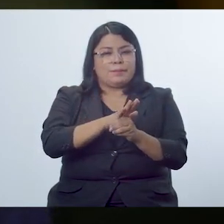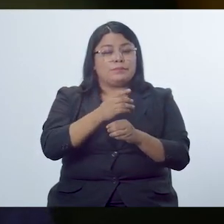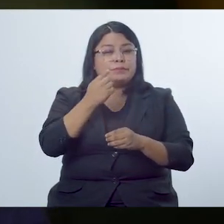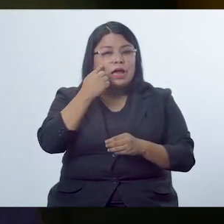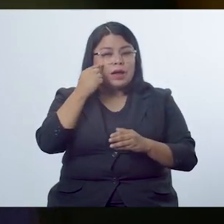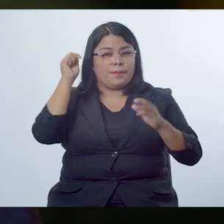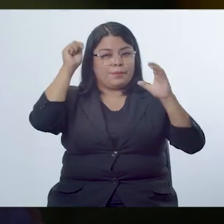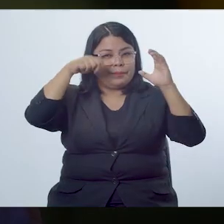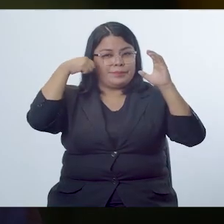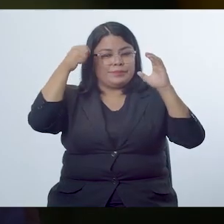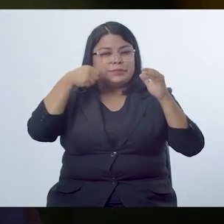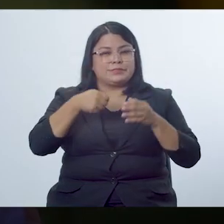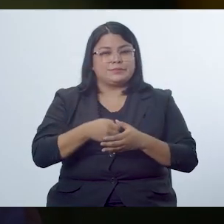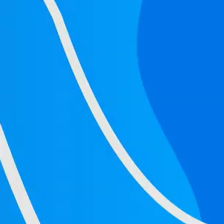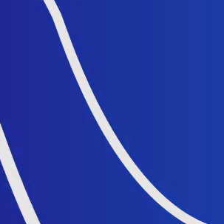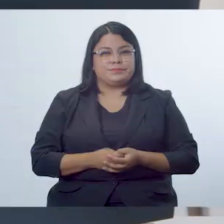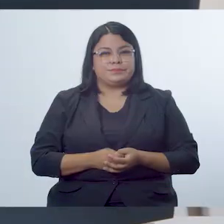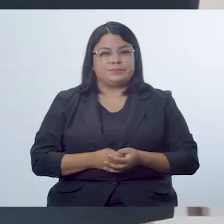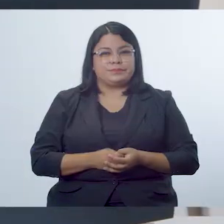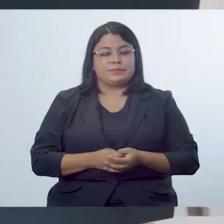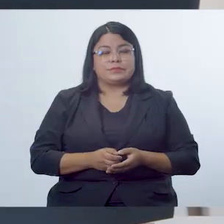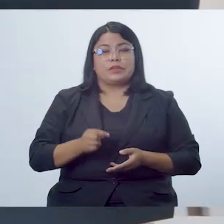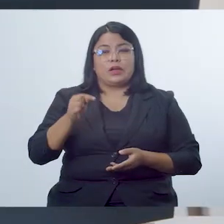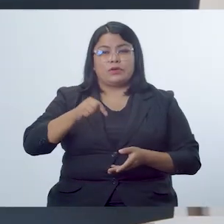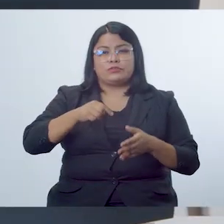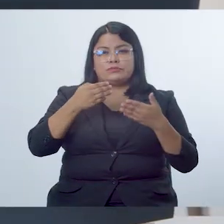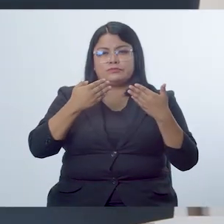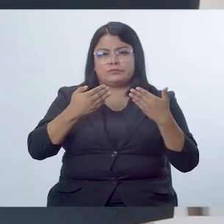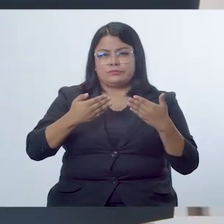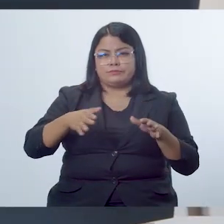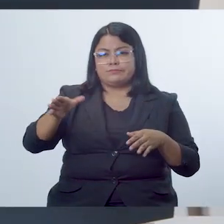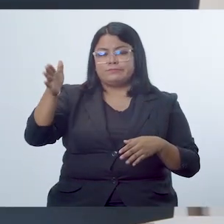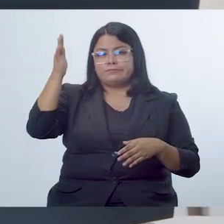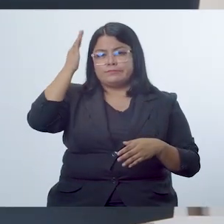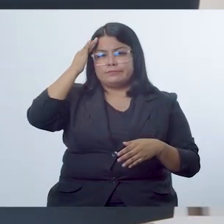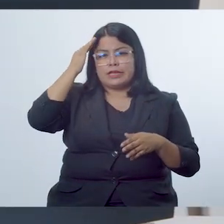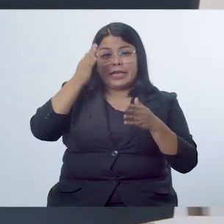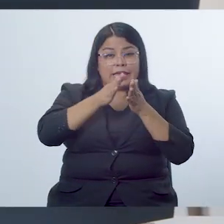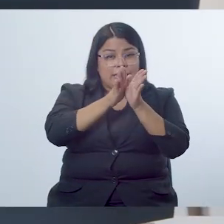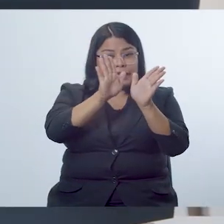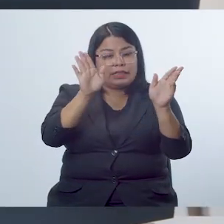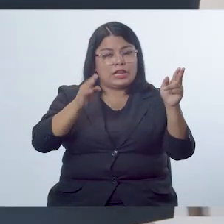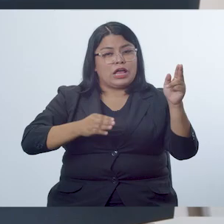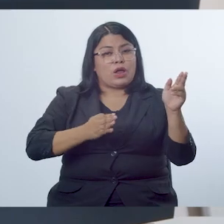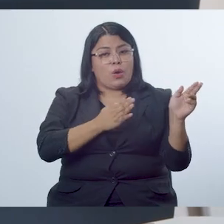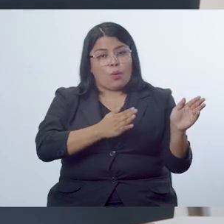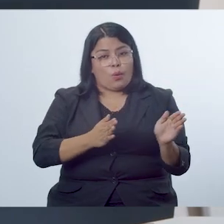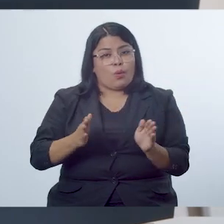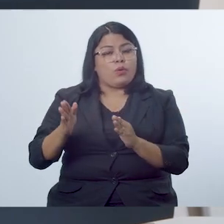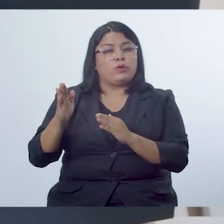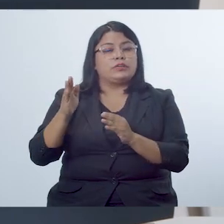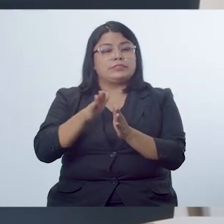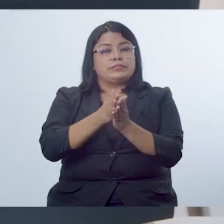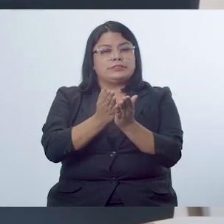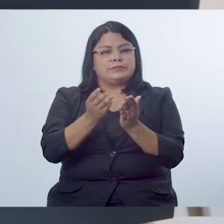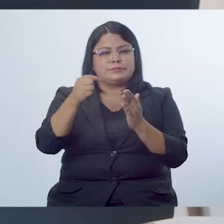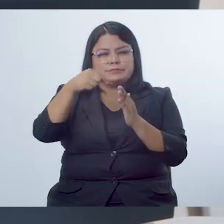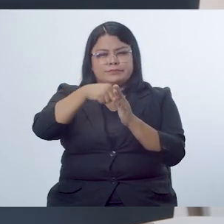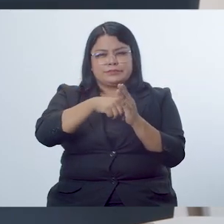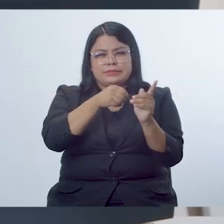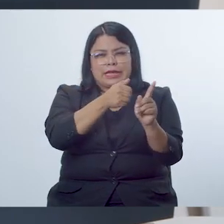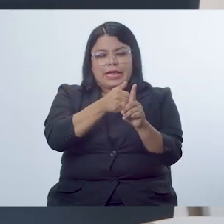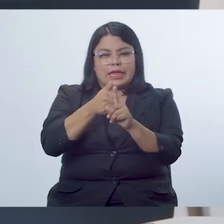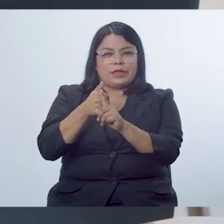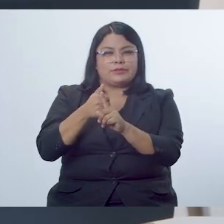veamos el siguiente video. Ahora que ya tenemos un conocimiento general de la estructura del libro, profundizaremos en